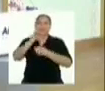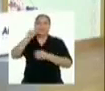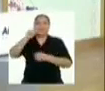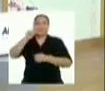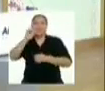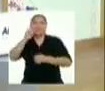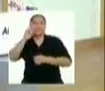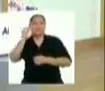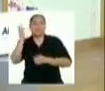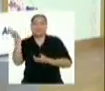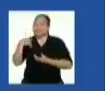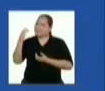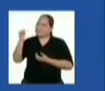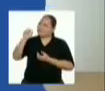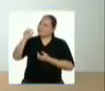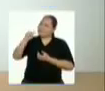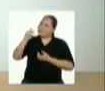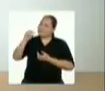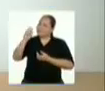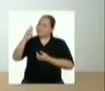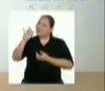amigos de Activarte. ¡Adelante, Gabriela!